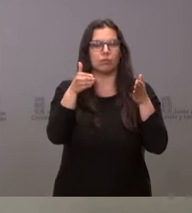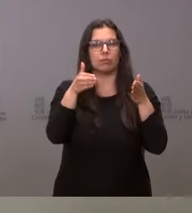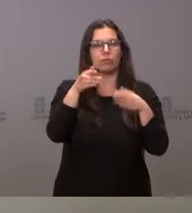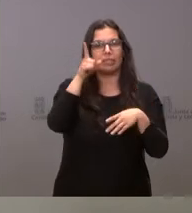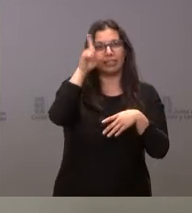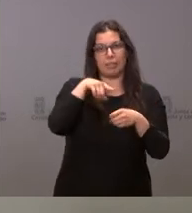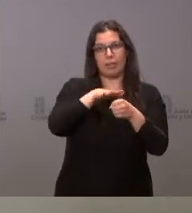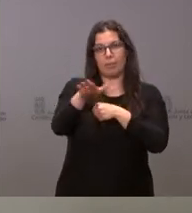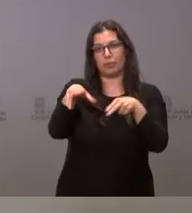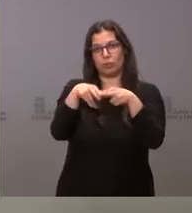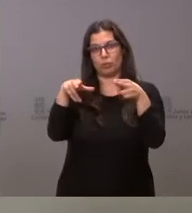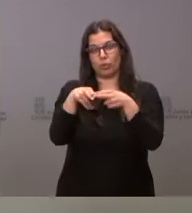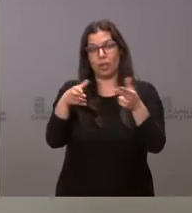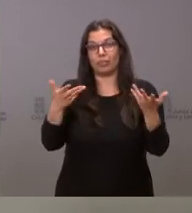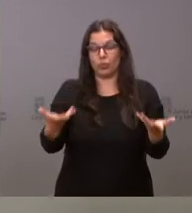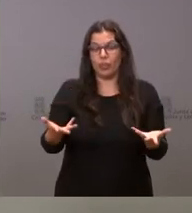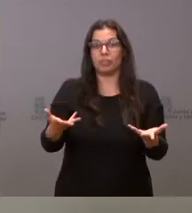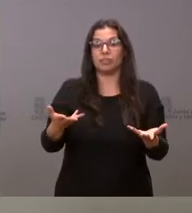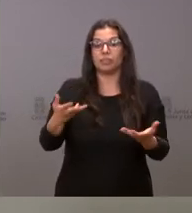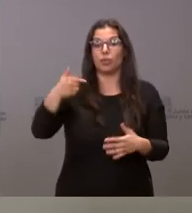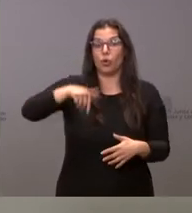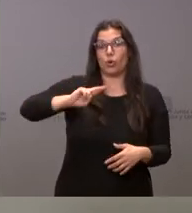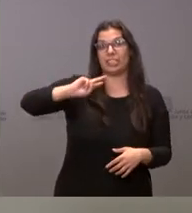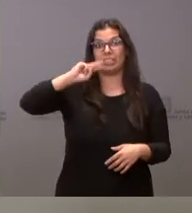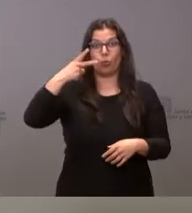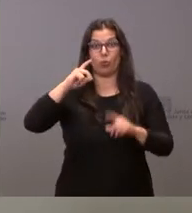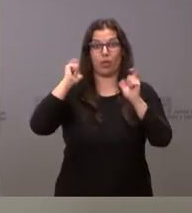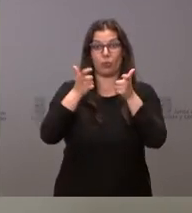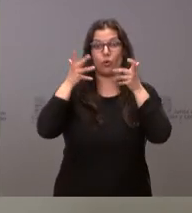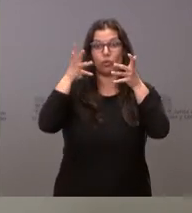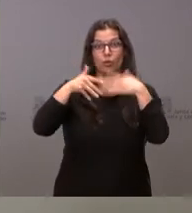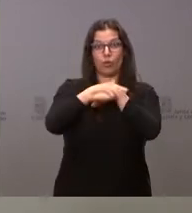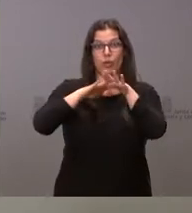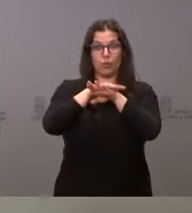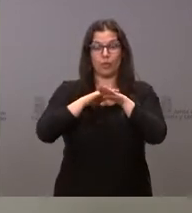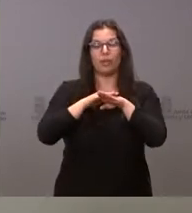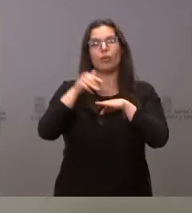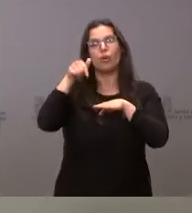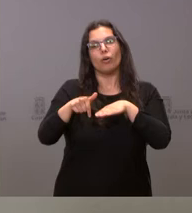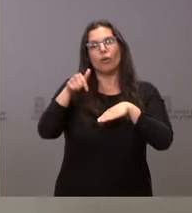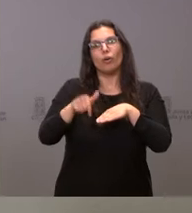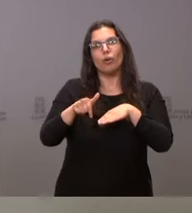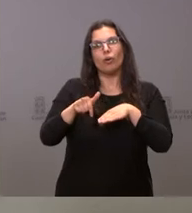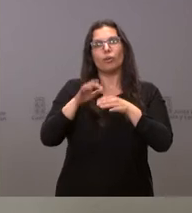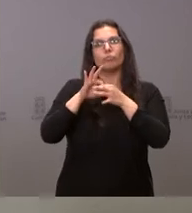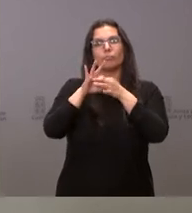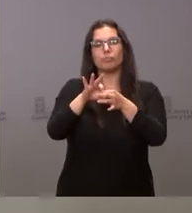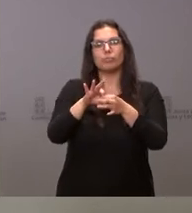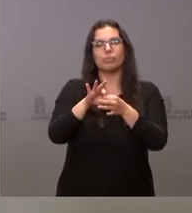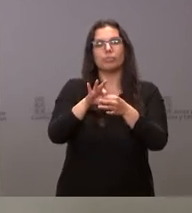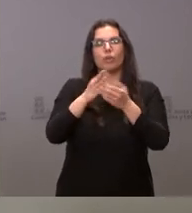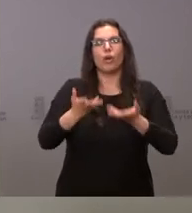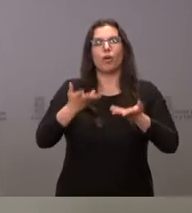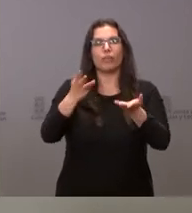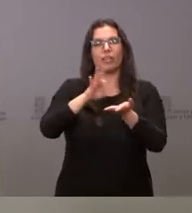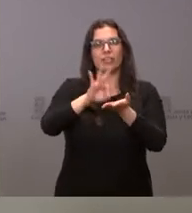ámbito social. Lo que hacemos en este segundo Consejo de Gobierno es una cuestión que tiene que ver con la prestación de los servicios públicos y con